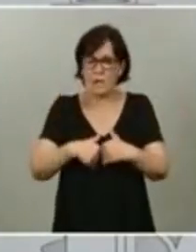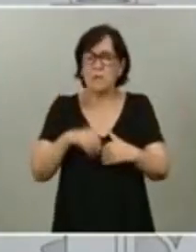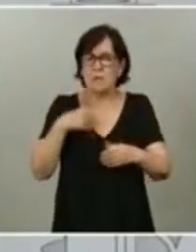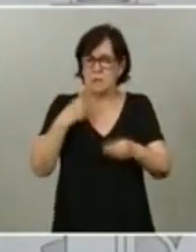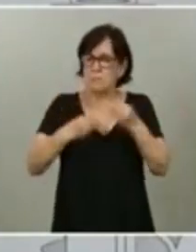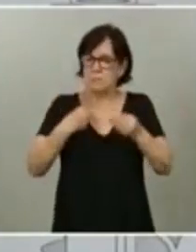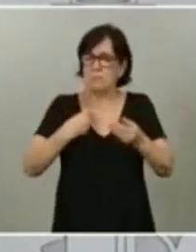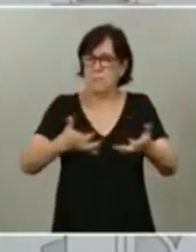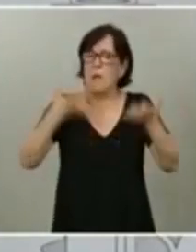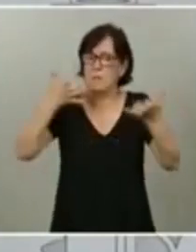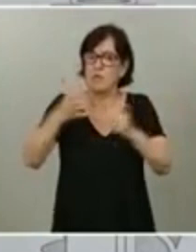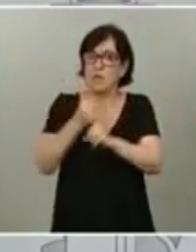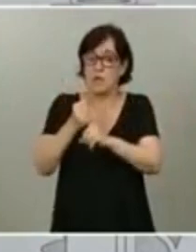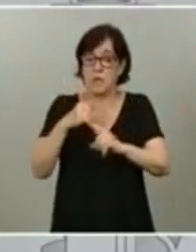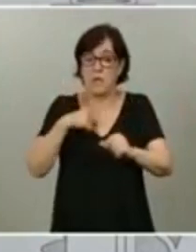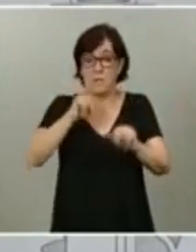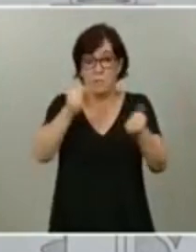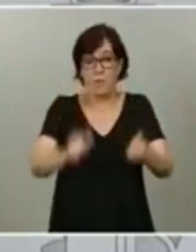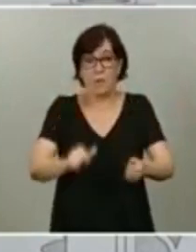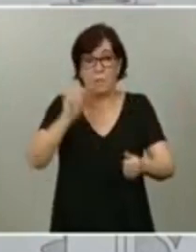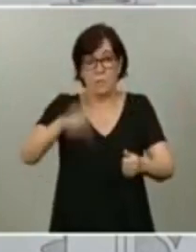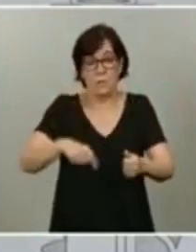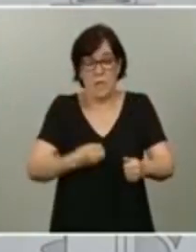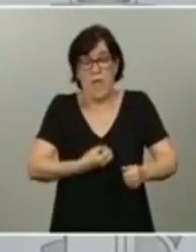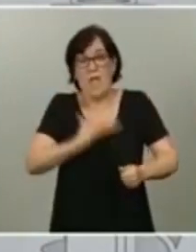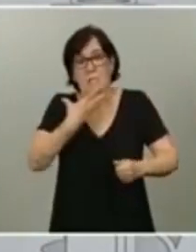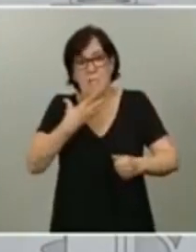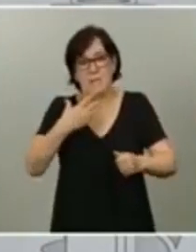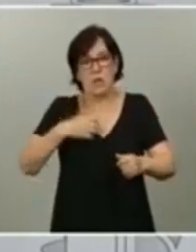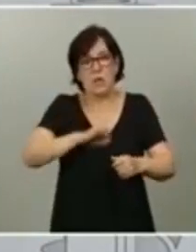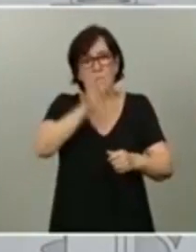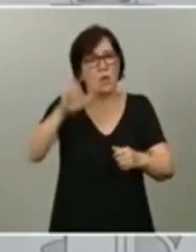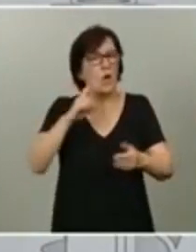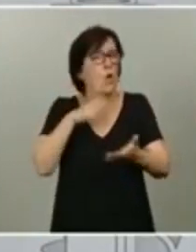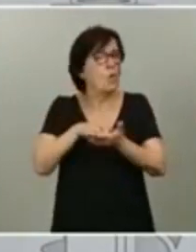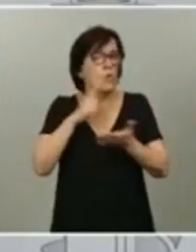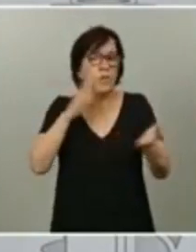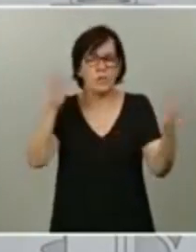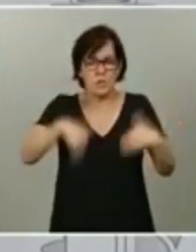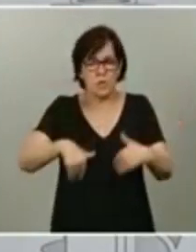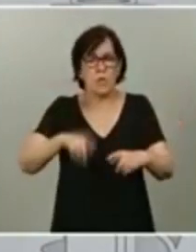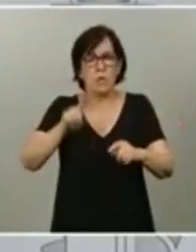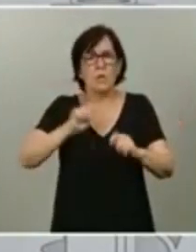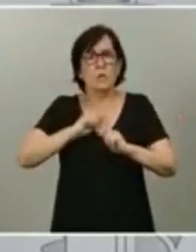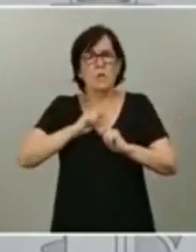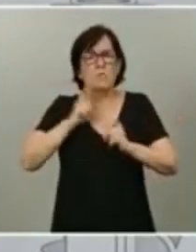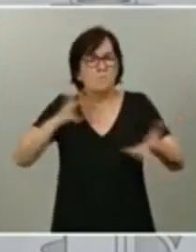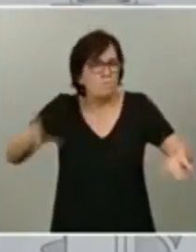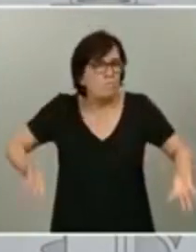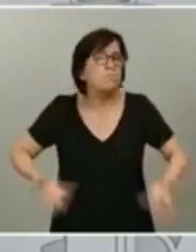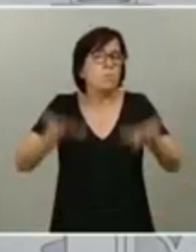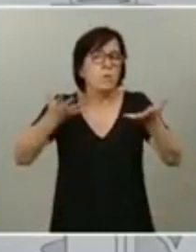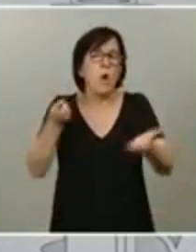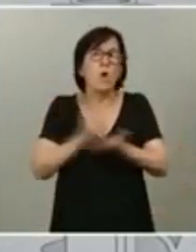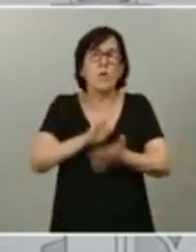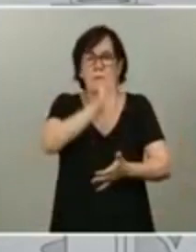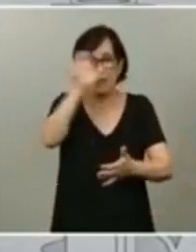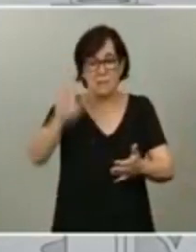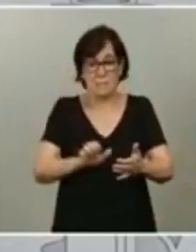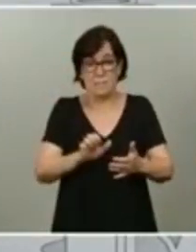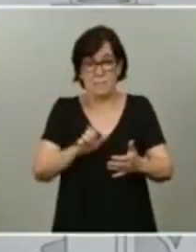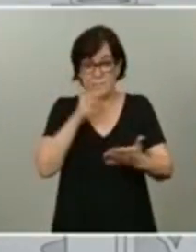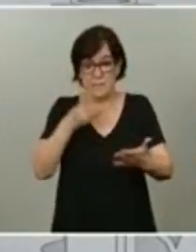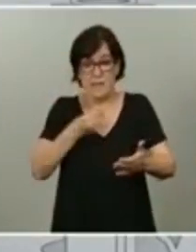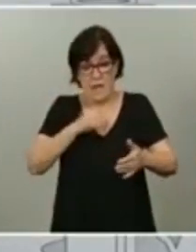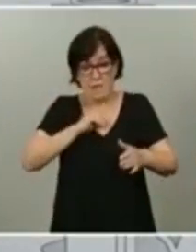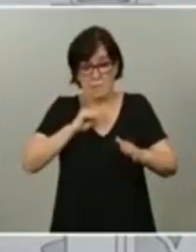Y de este modo también el espíritu europeo, no me cabe duda, recibirá un nuevo impulso. En el plano español, en